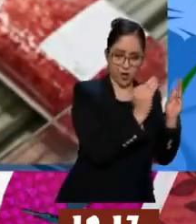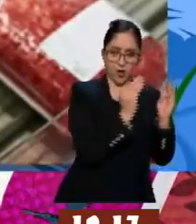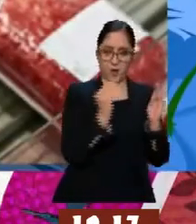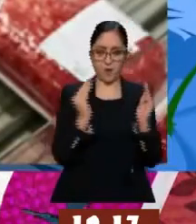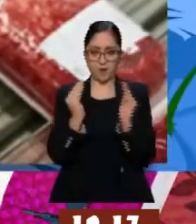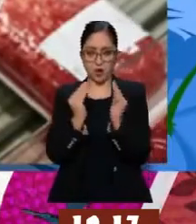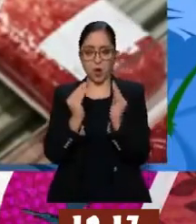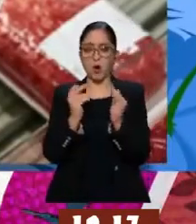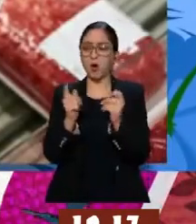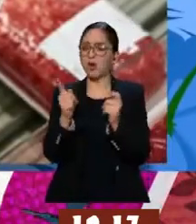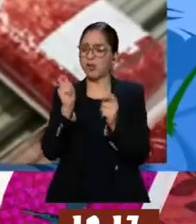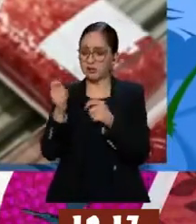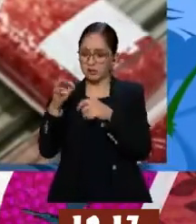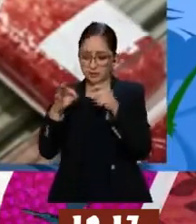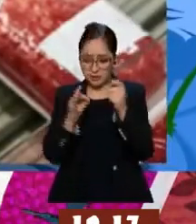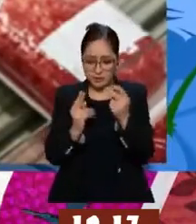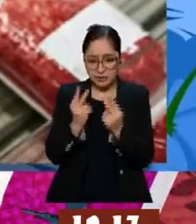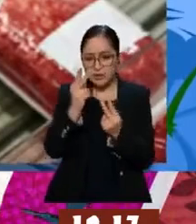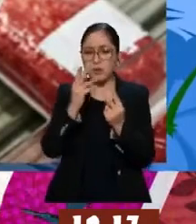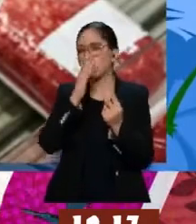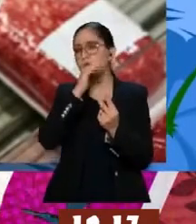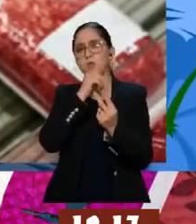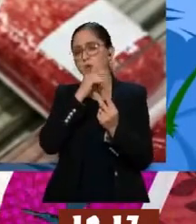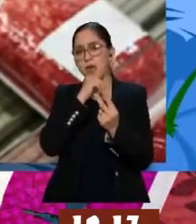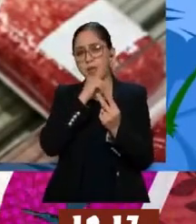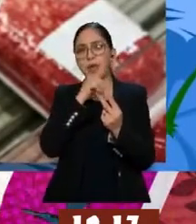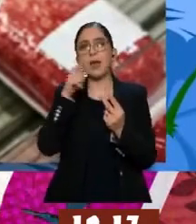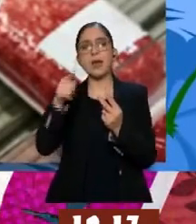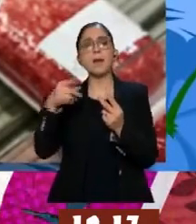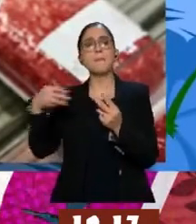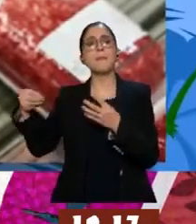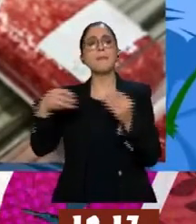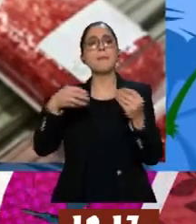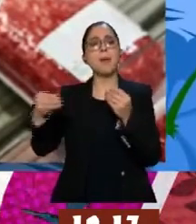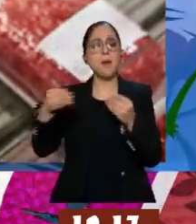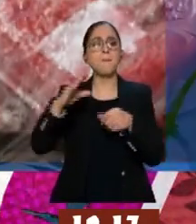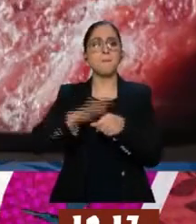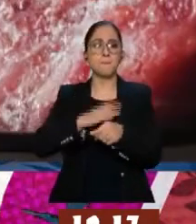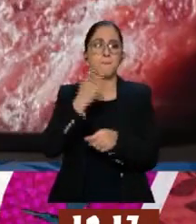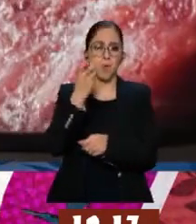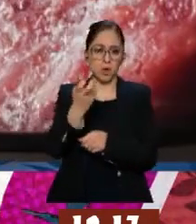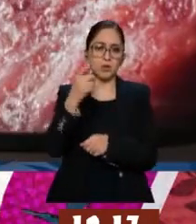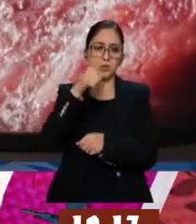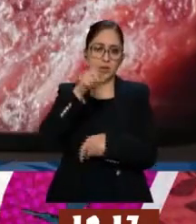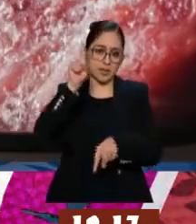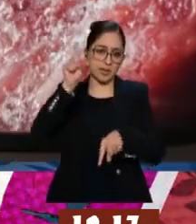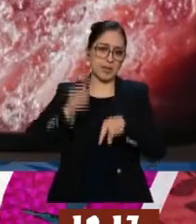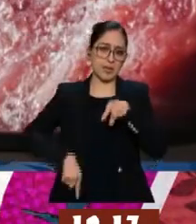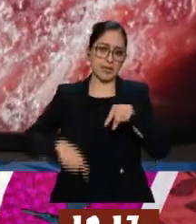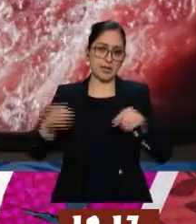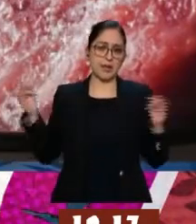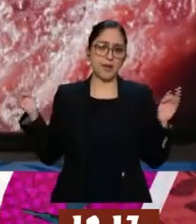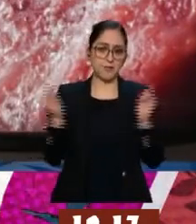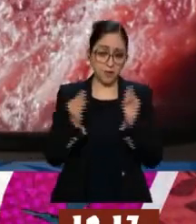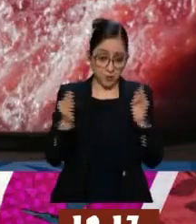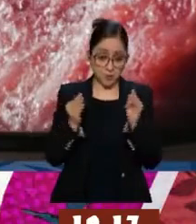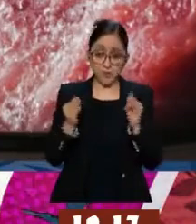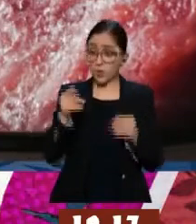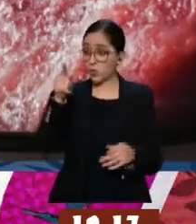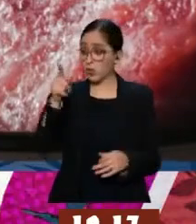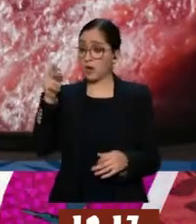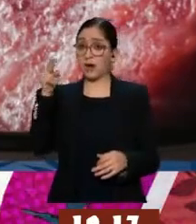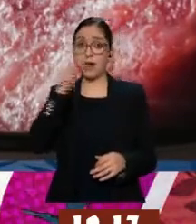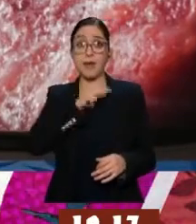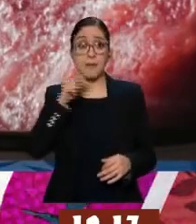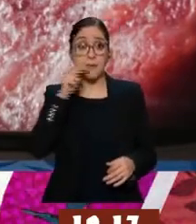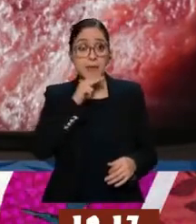no pueden crecer tan rápido, que siguen creciendo, no pueden crecer tan rápido y por eso es más seguro descongelarlo en frío. Si tiene mucha prisa, que